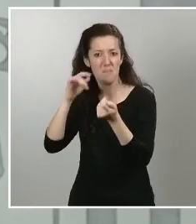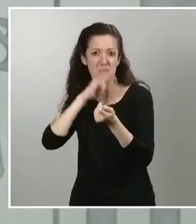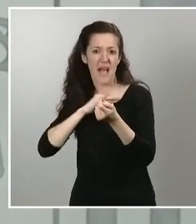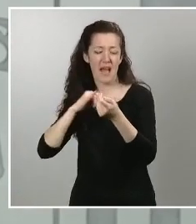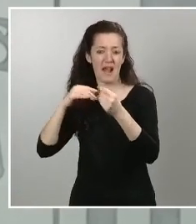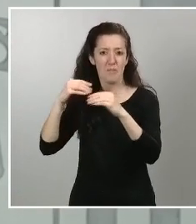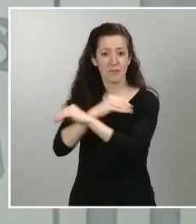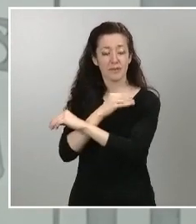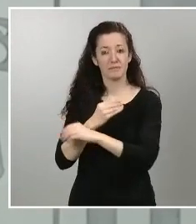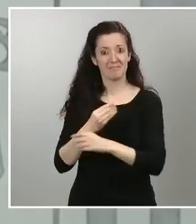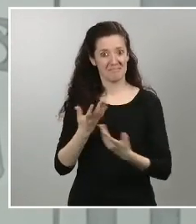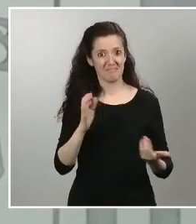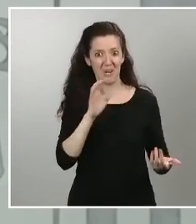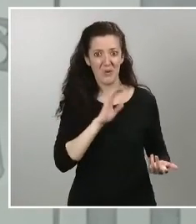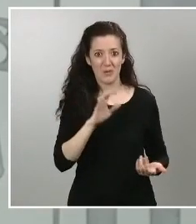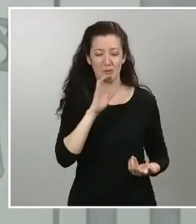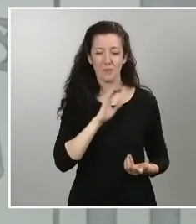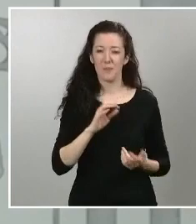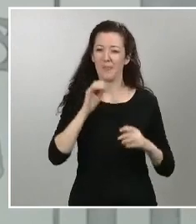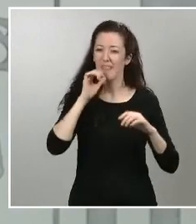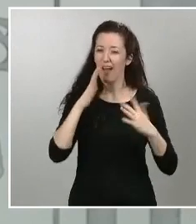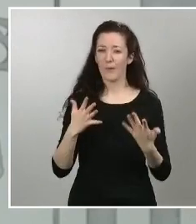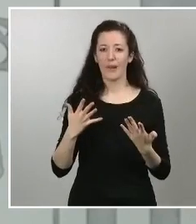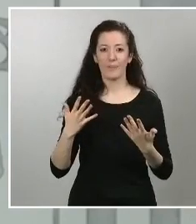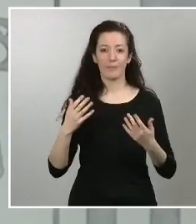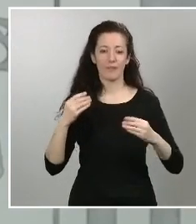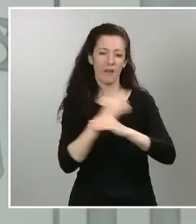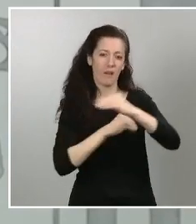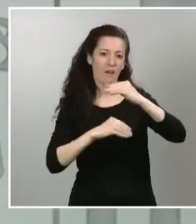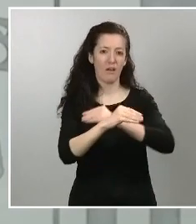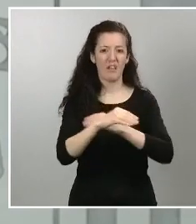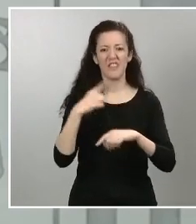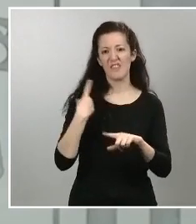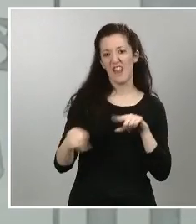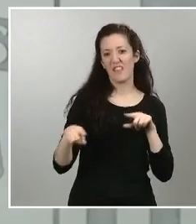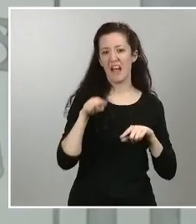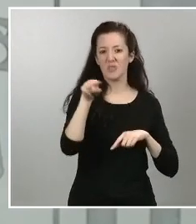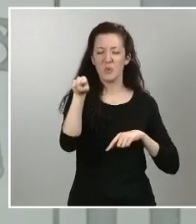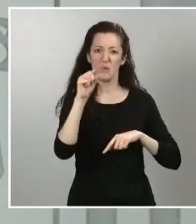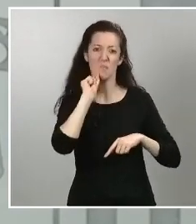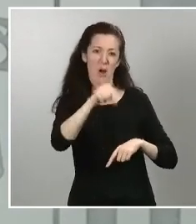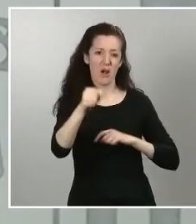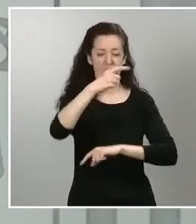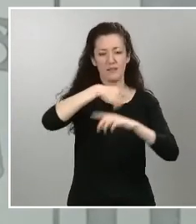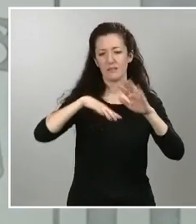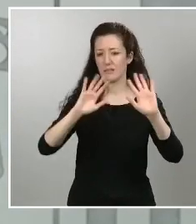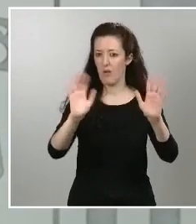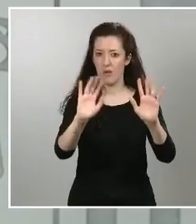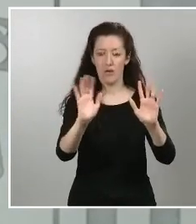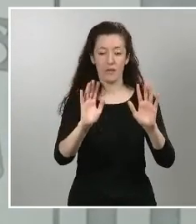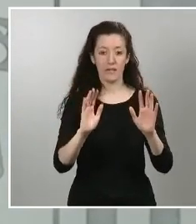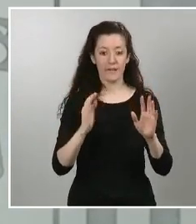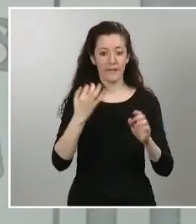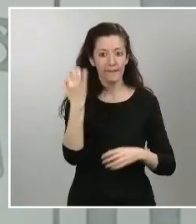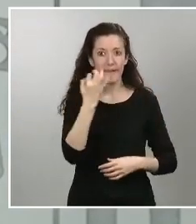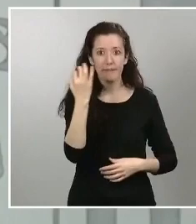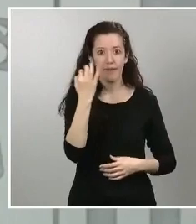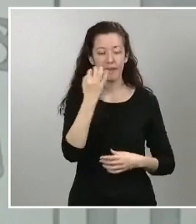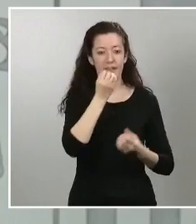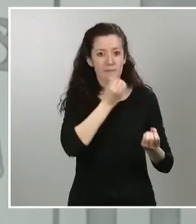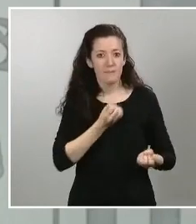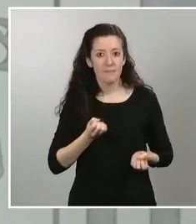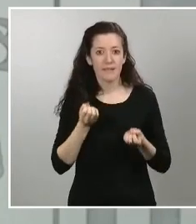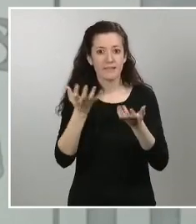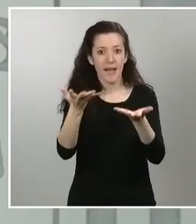de resaltar las diferencias es momento de que entre todos seamos capaces de mandar un mensaje único a los